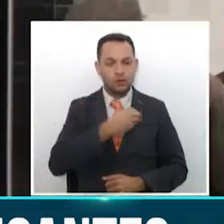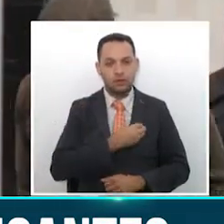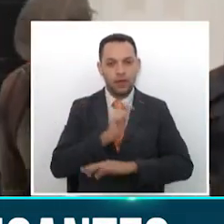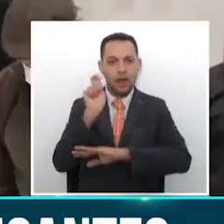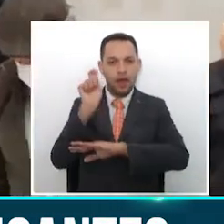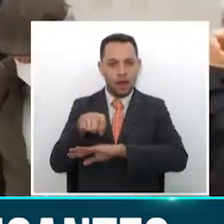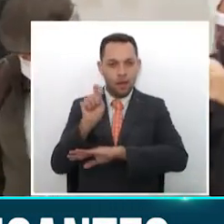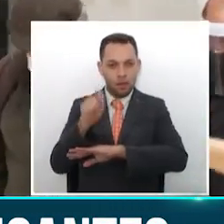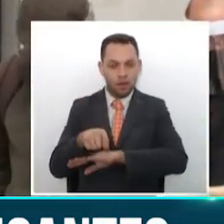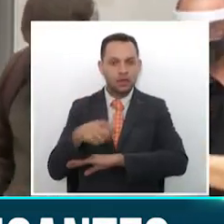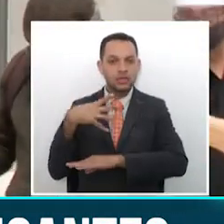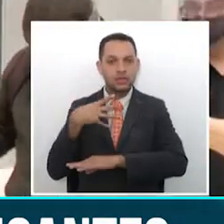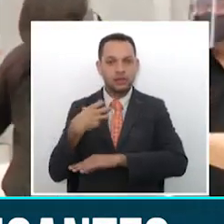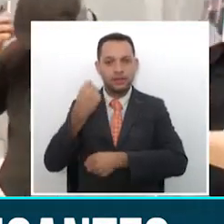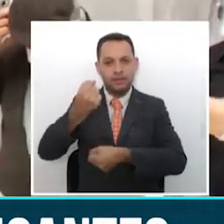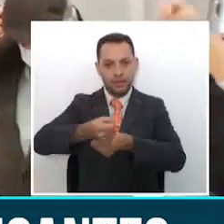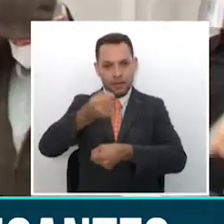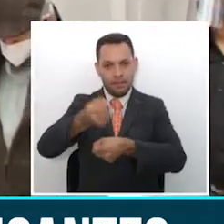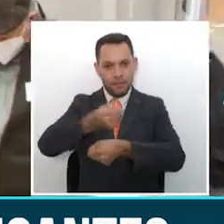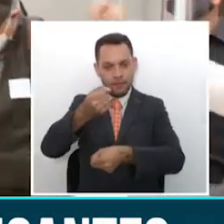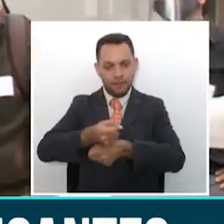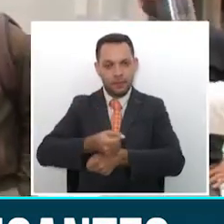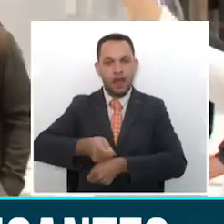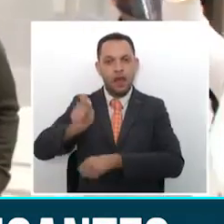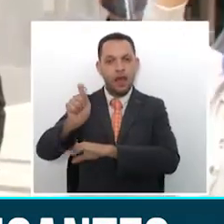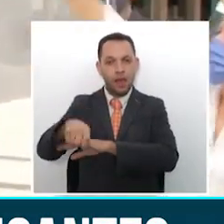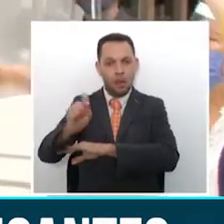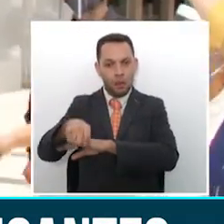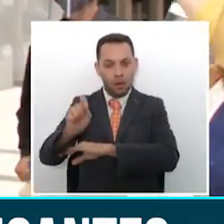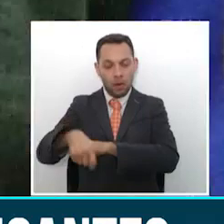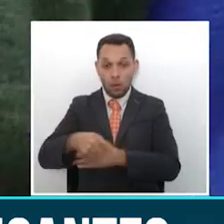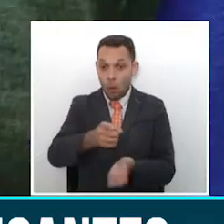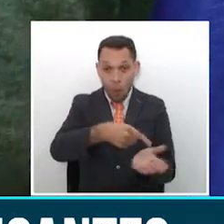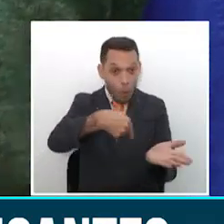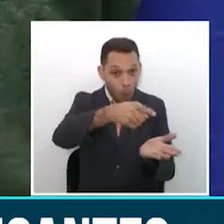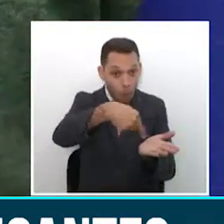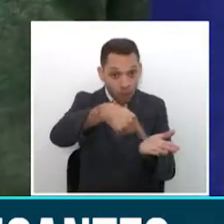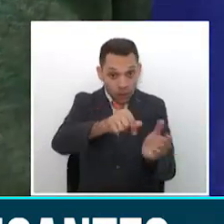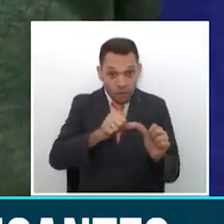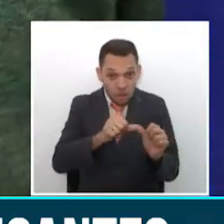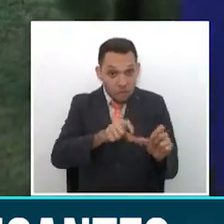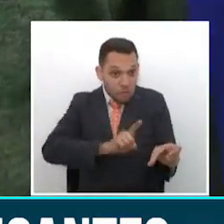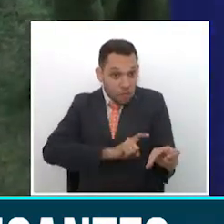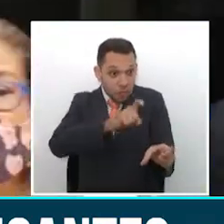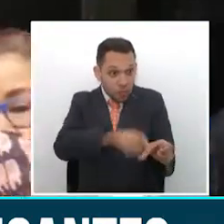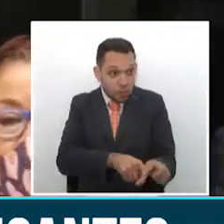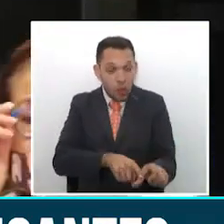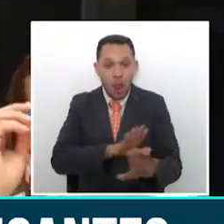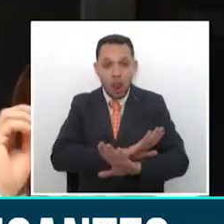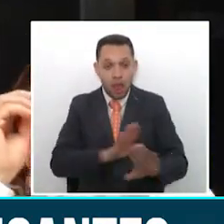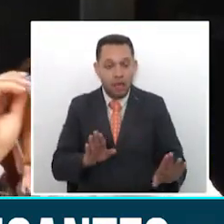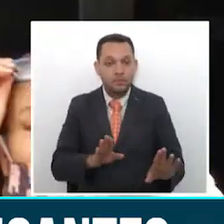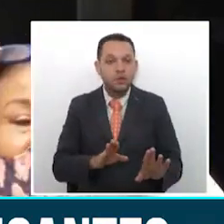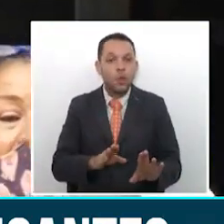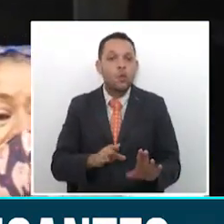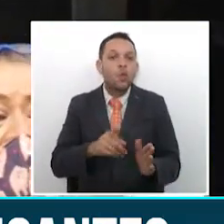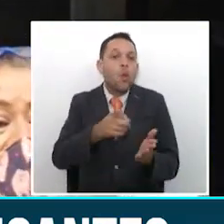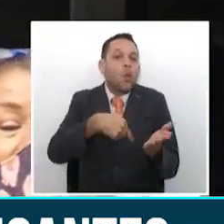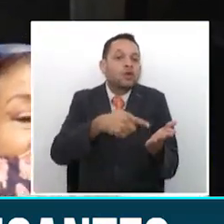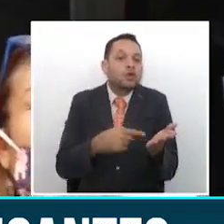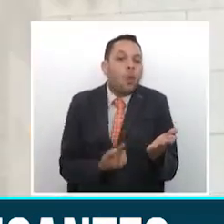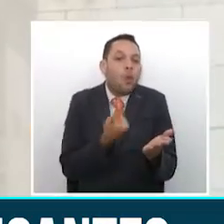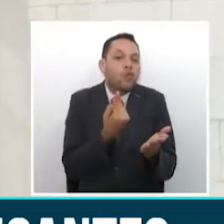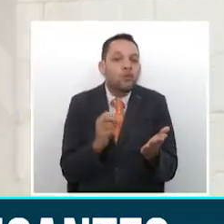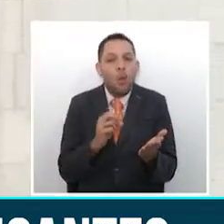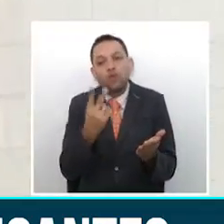el abogado? Los abogados litigantes no tienen contratos laborales, por lo tanto, solamente realizan prestaciones de servicio y desde el 17